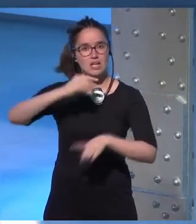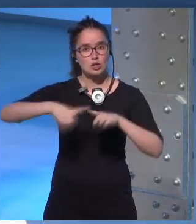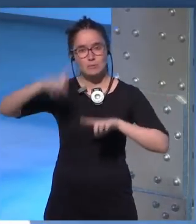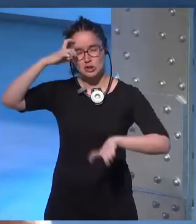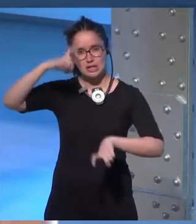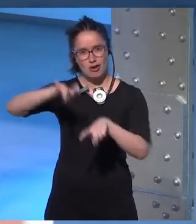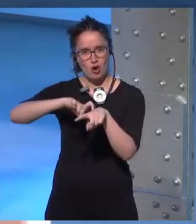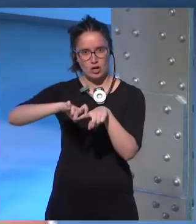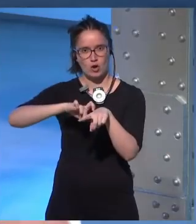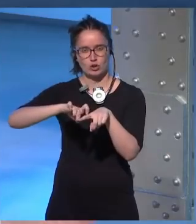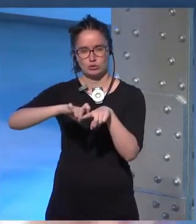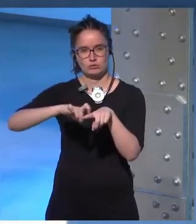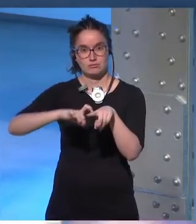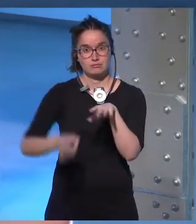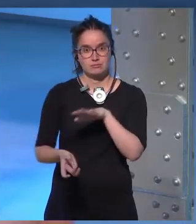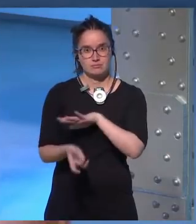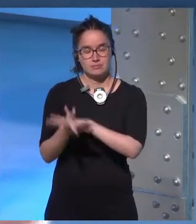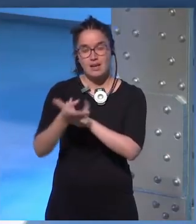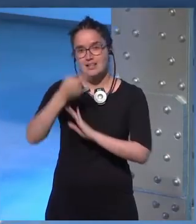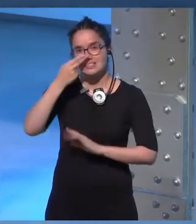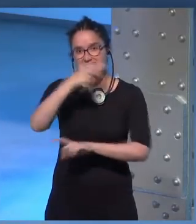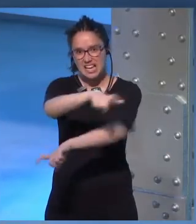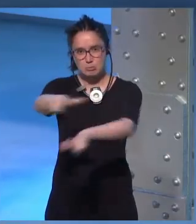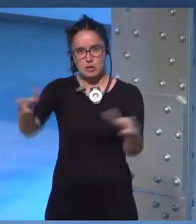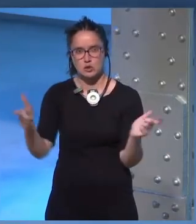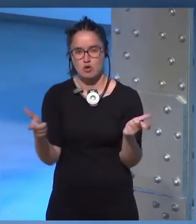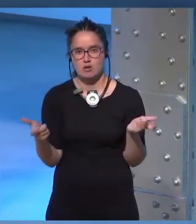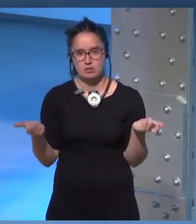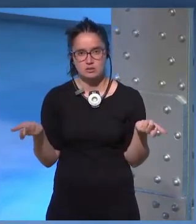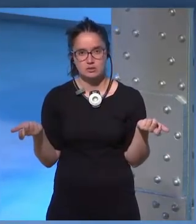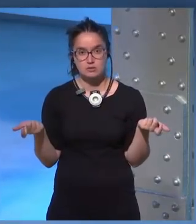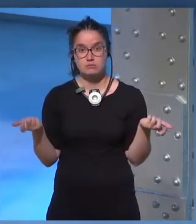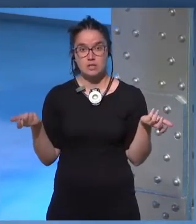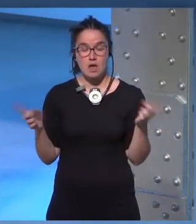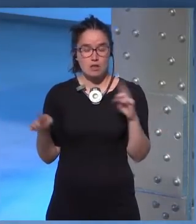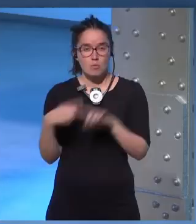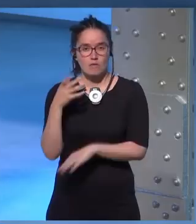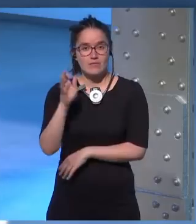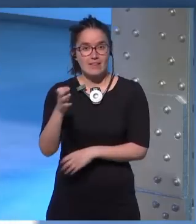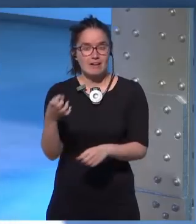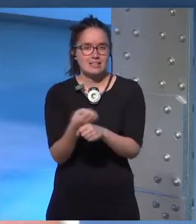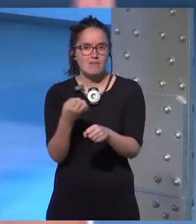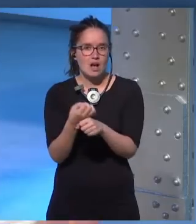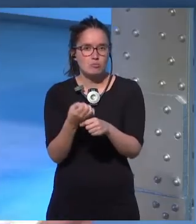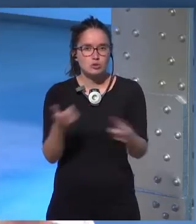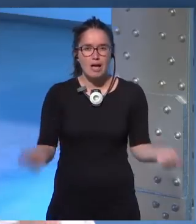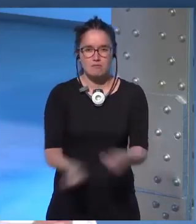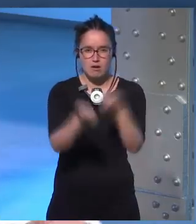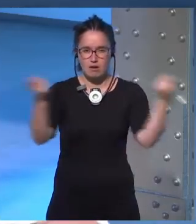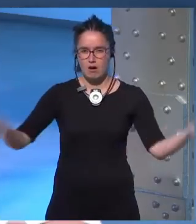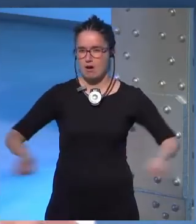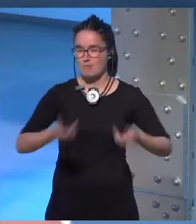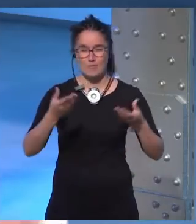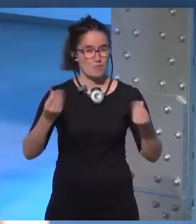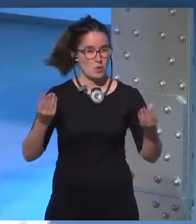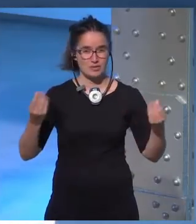psicológicos que generan interés en el ser humano y luego es verdad que trabajar en tantas campañas de promoción y